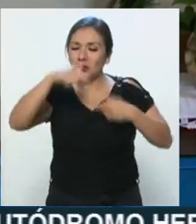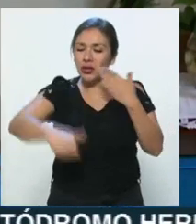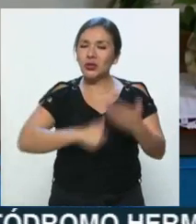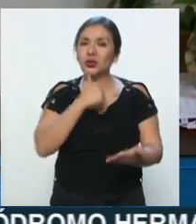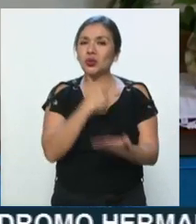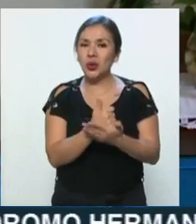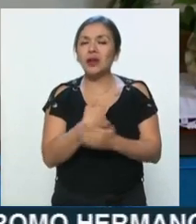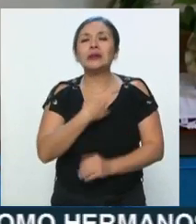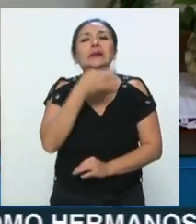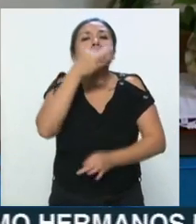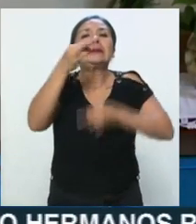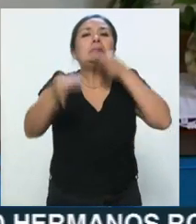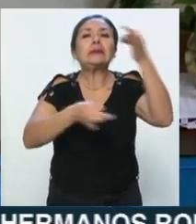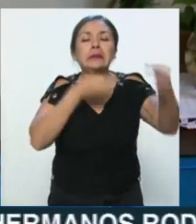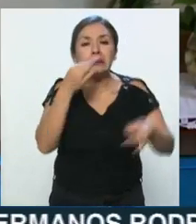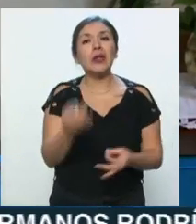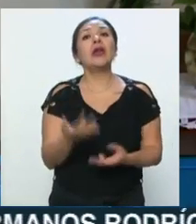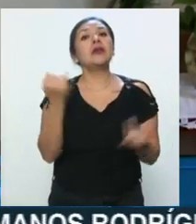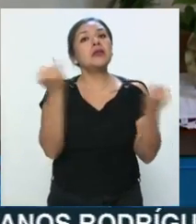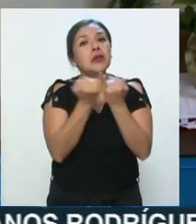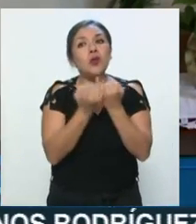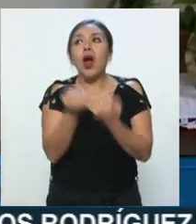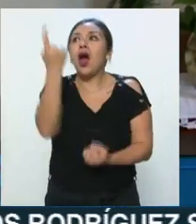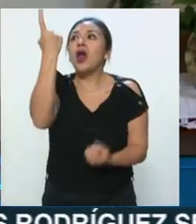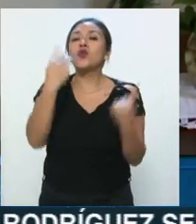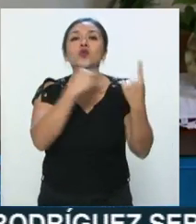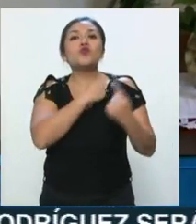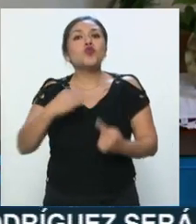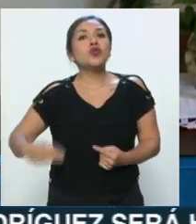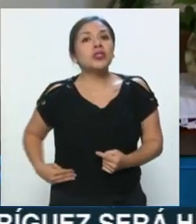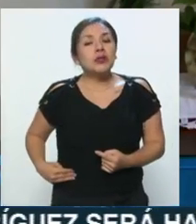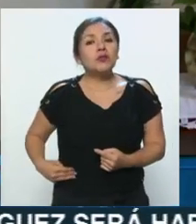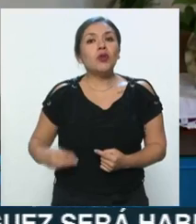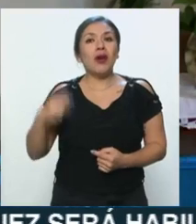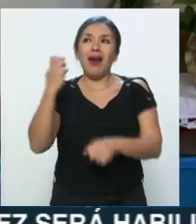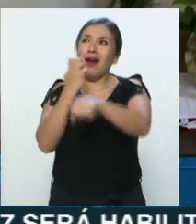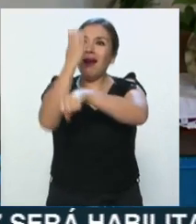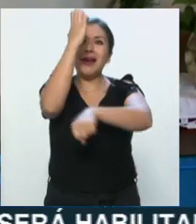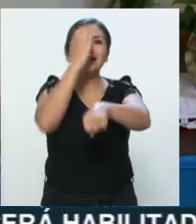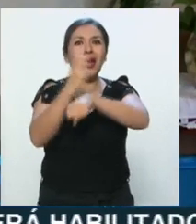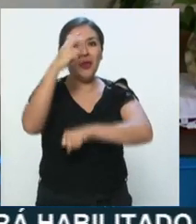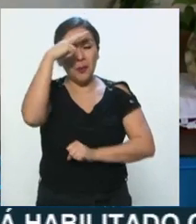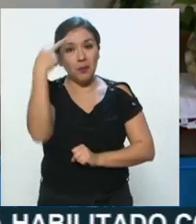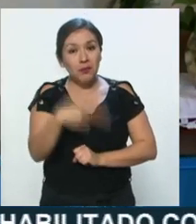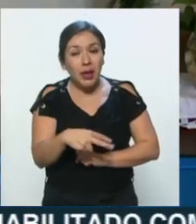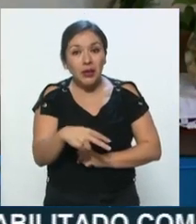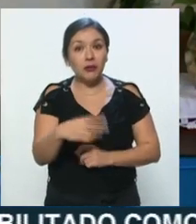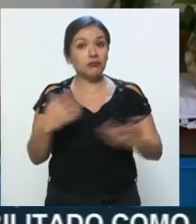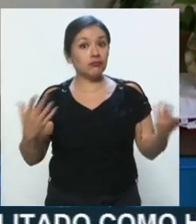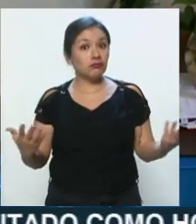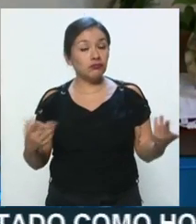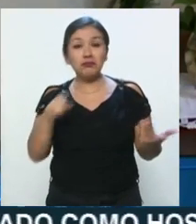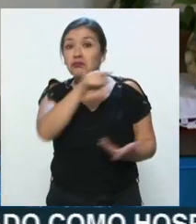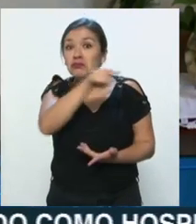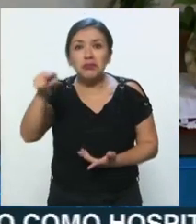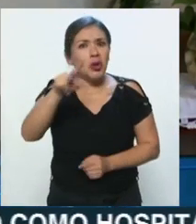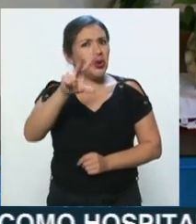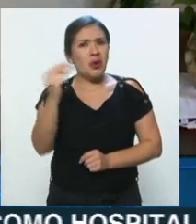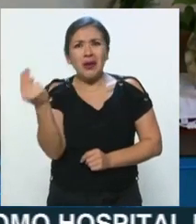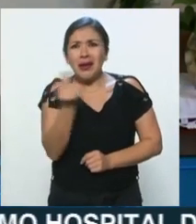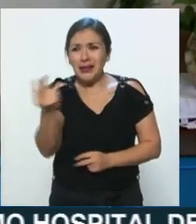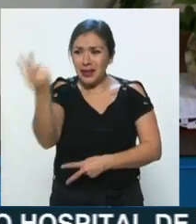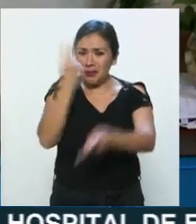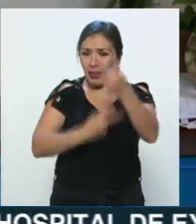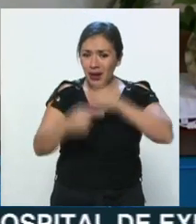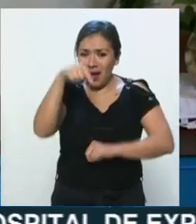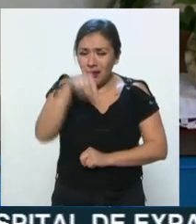y, en algunos casos, hasta de municipios conurbados del Estado de México. Si no tienen que venir a la